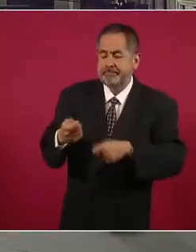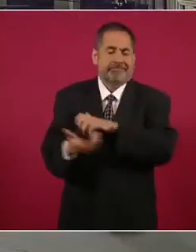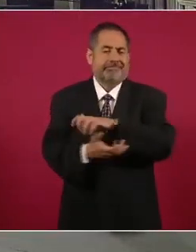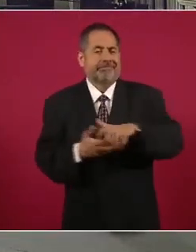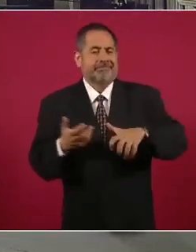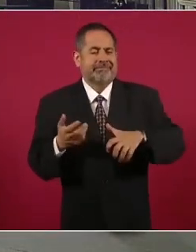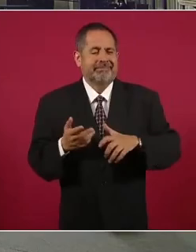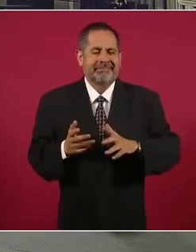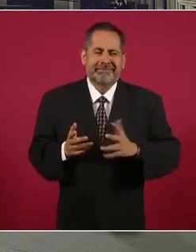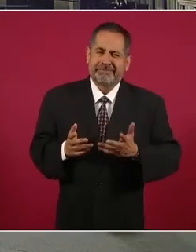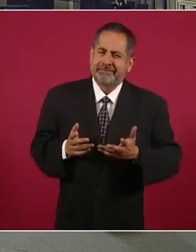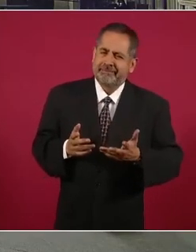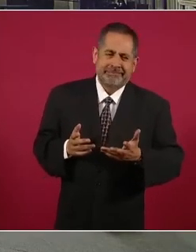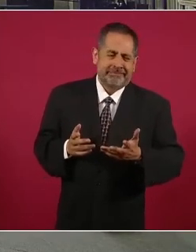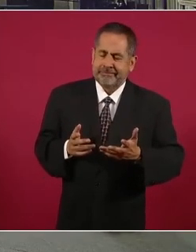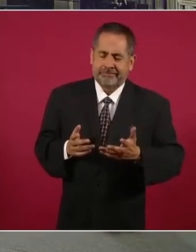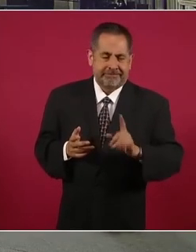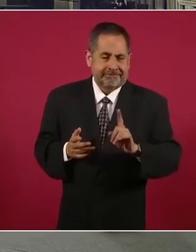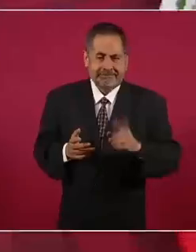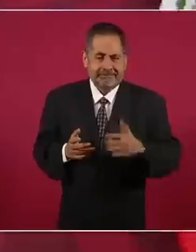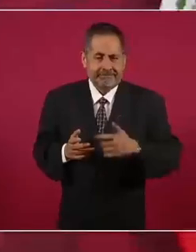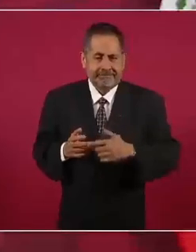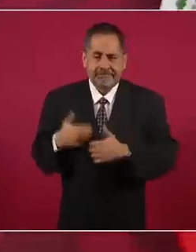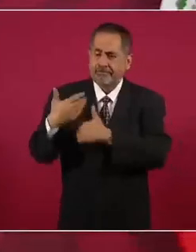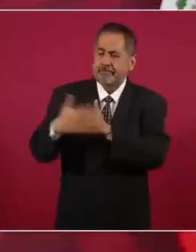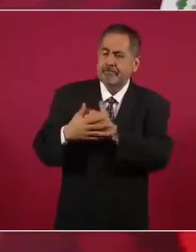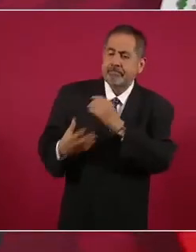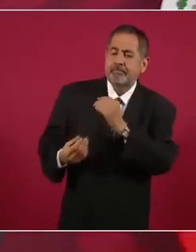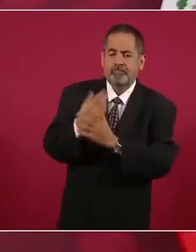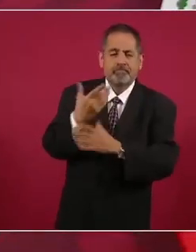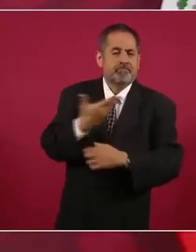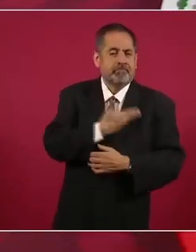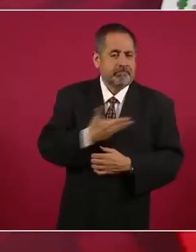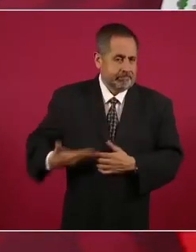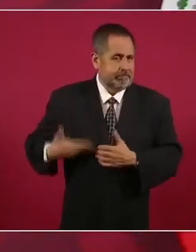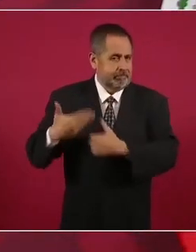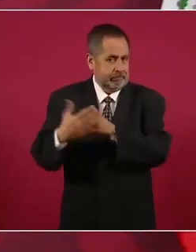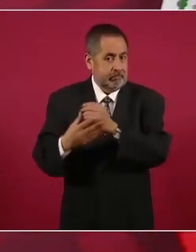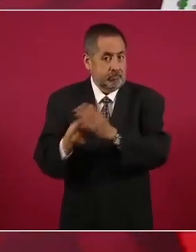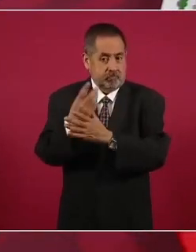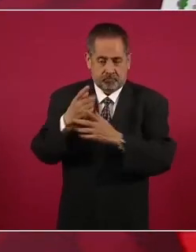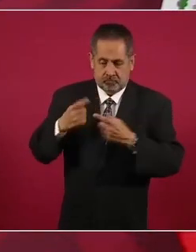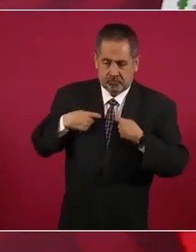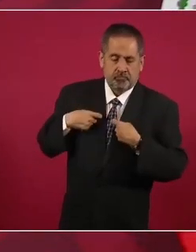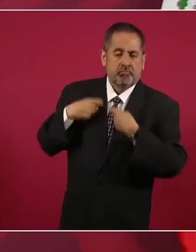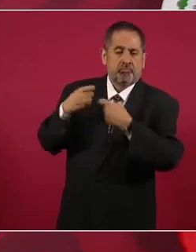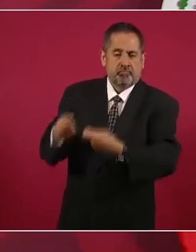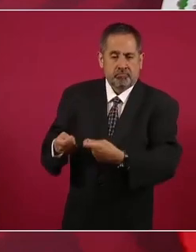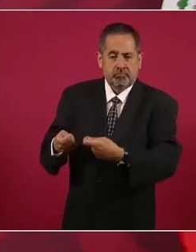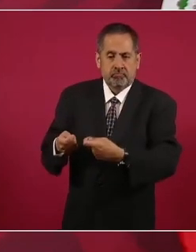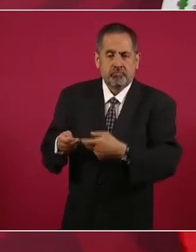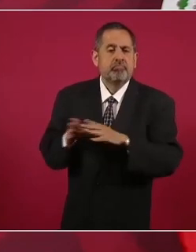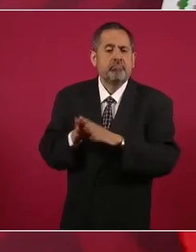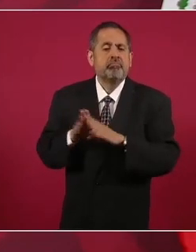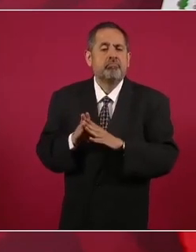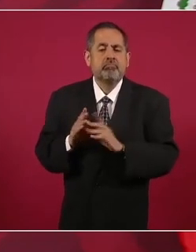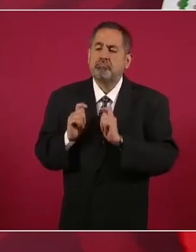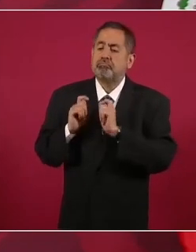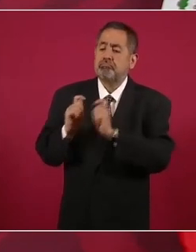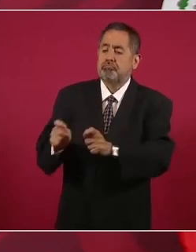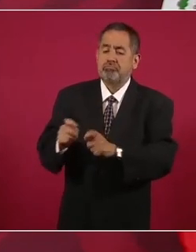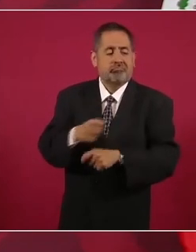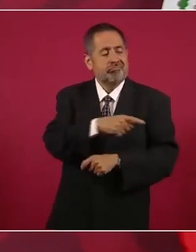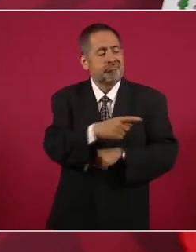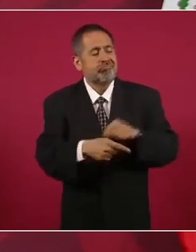a los que me van a sustituir después